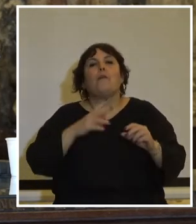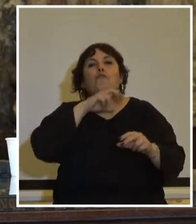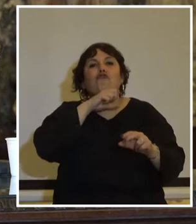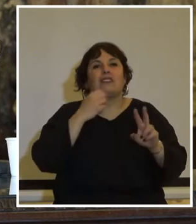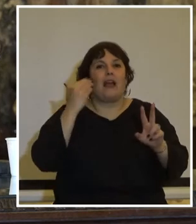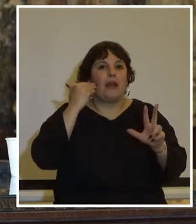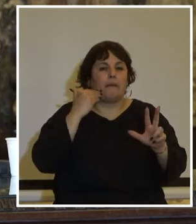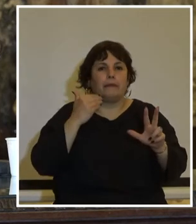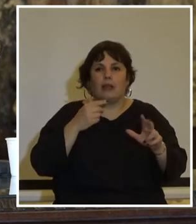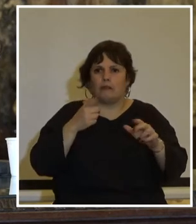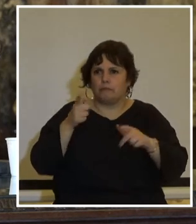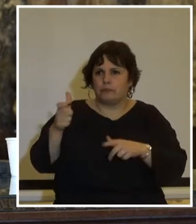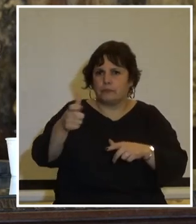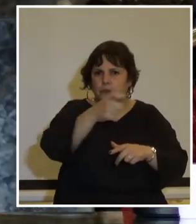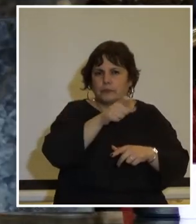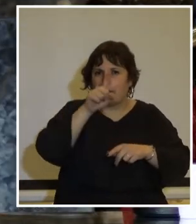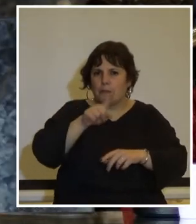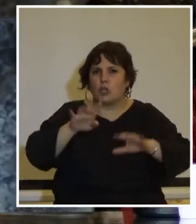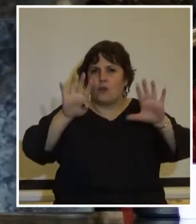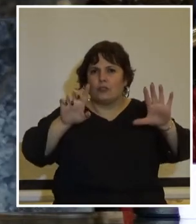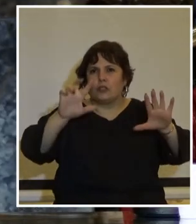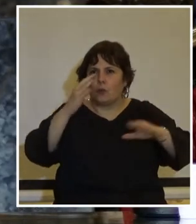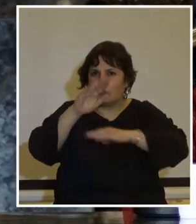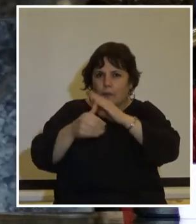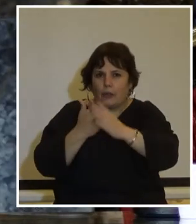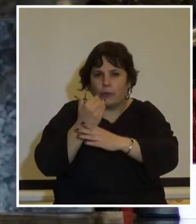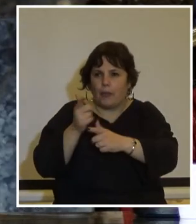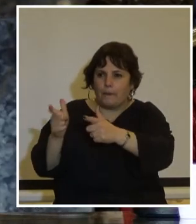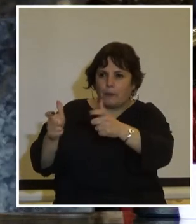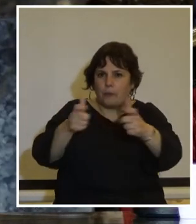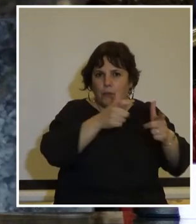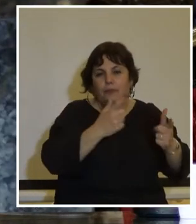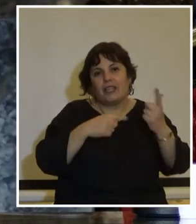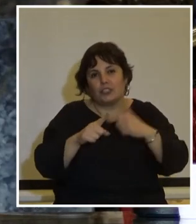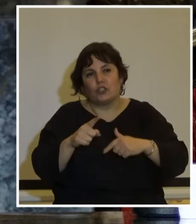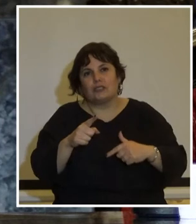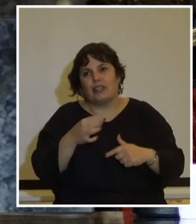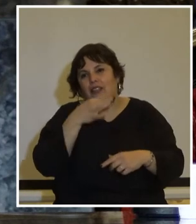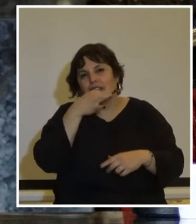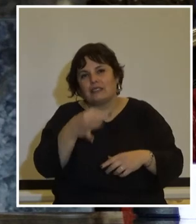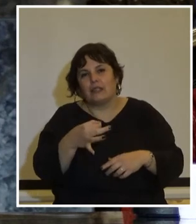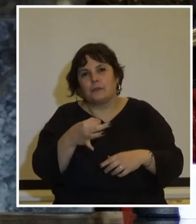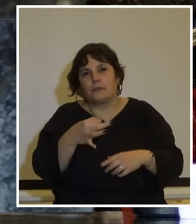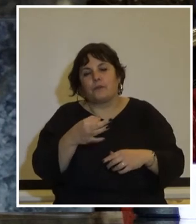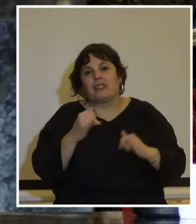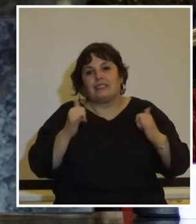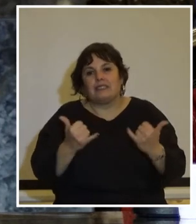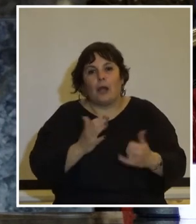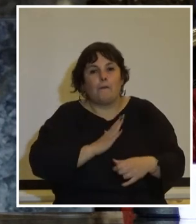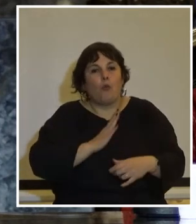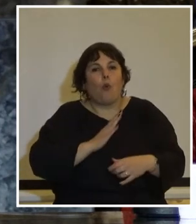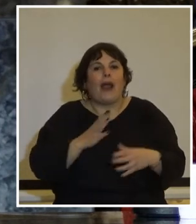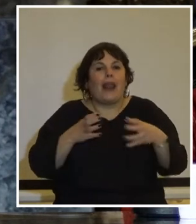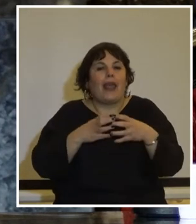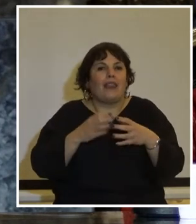masacradas en abril de 1974 en la madrugada permítanme entonces decir a través de las muchachas de